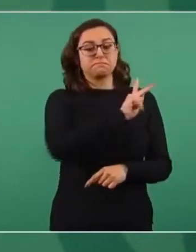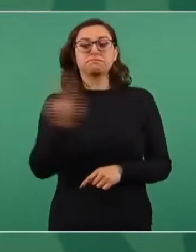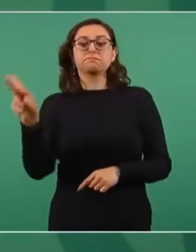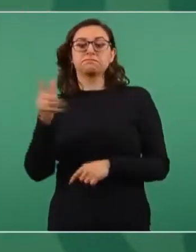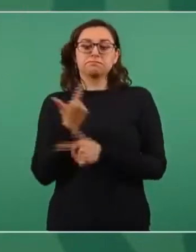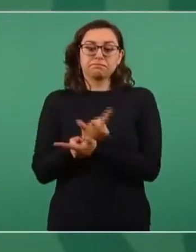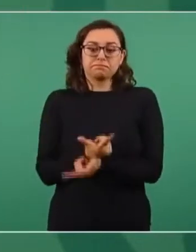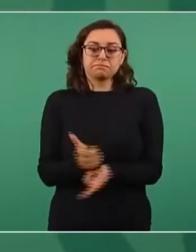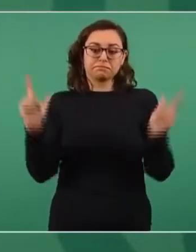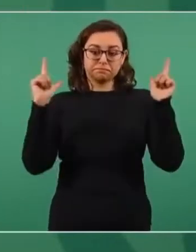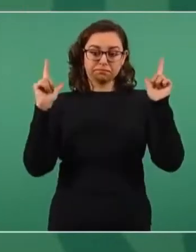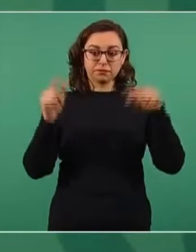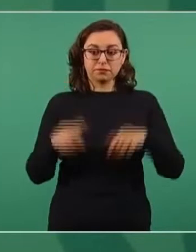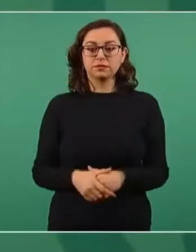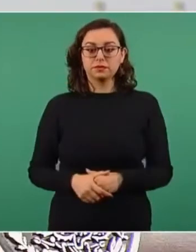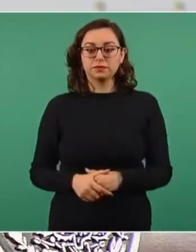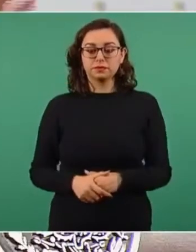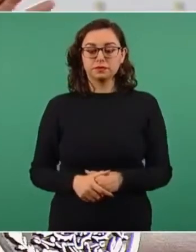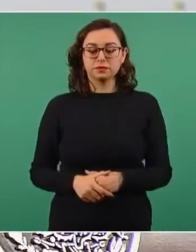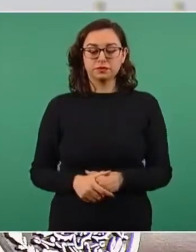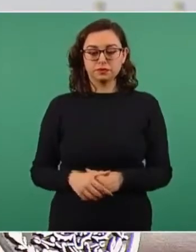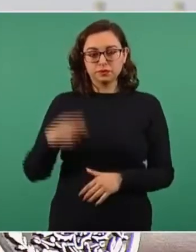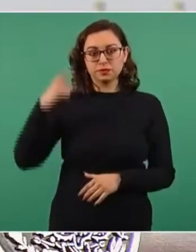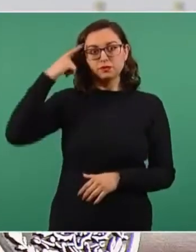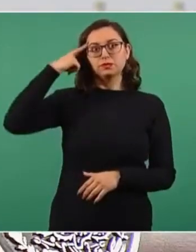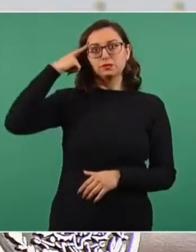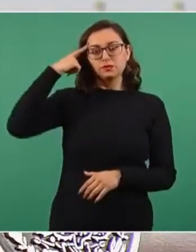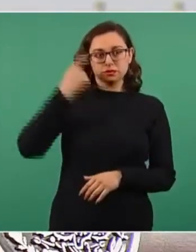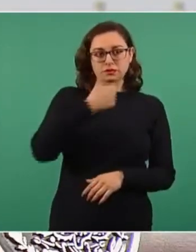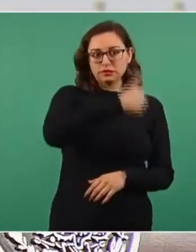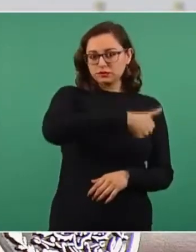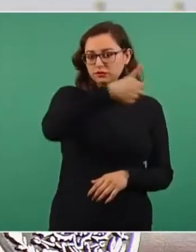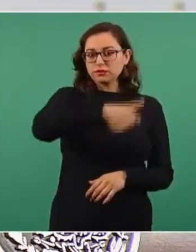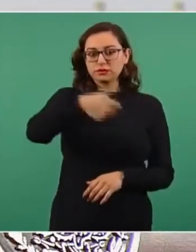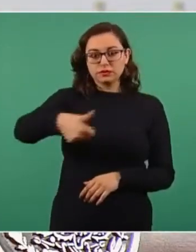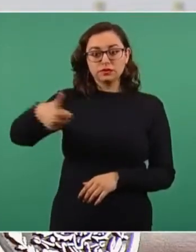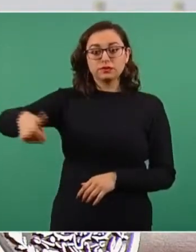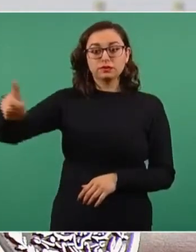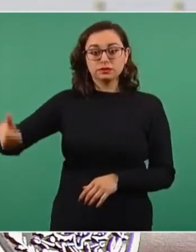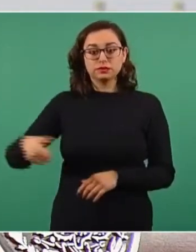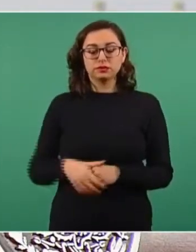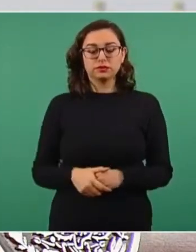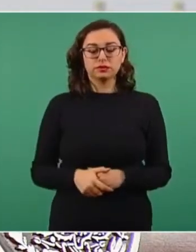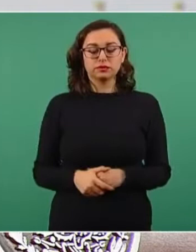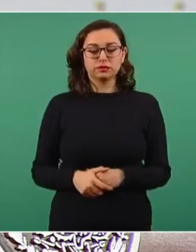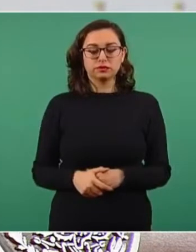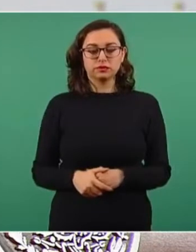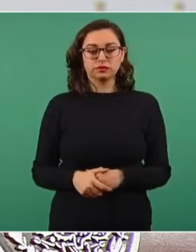conscientes y